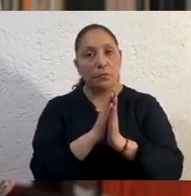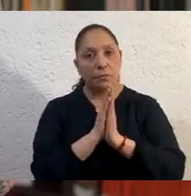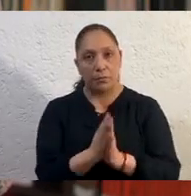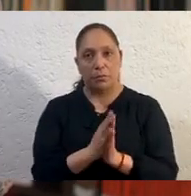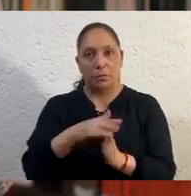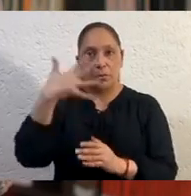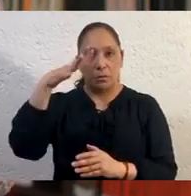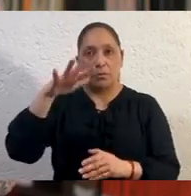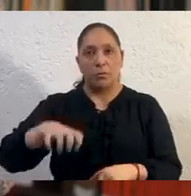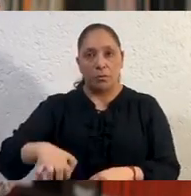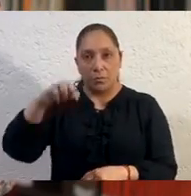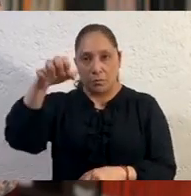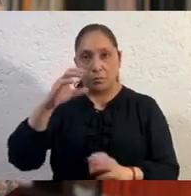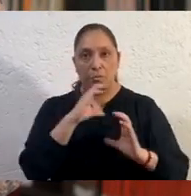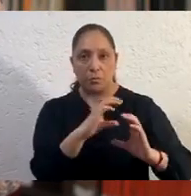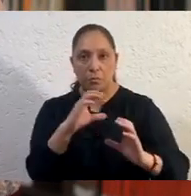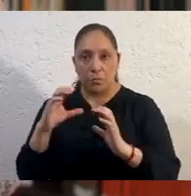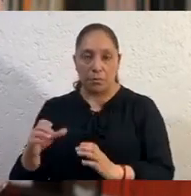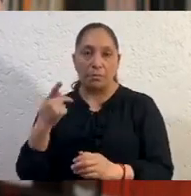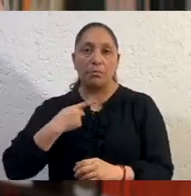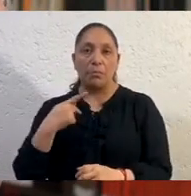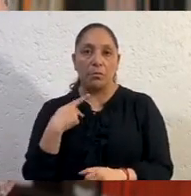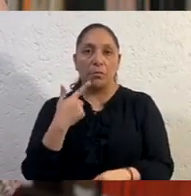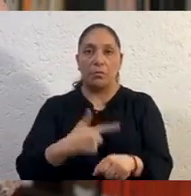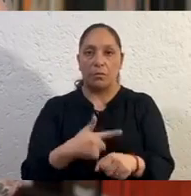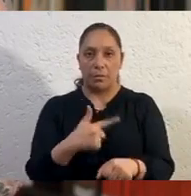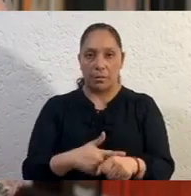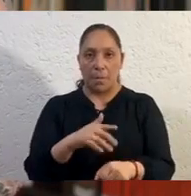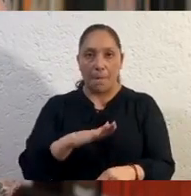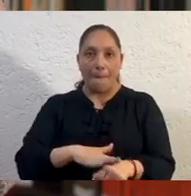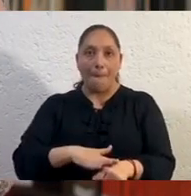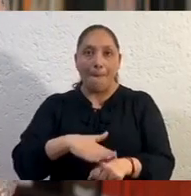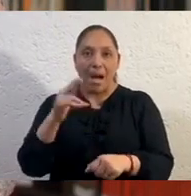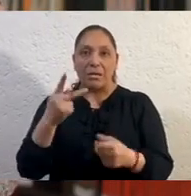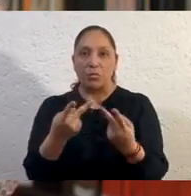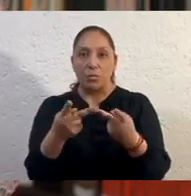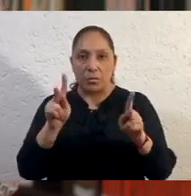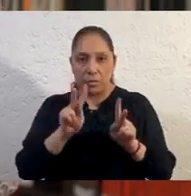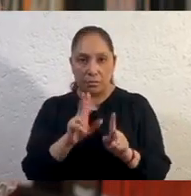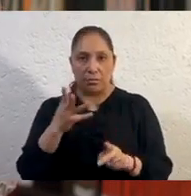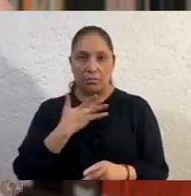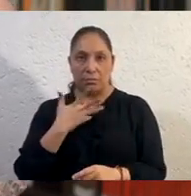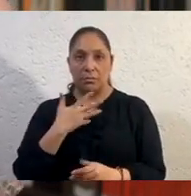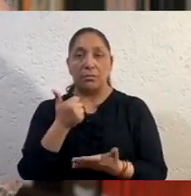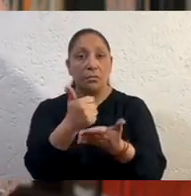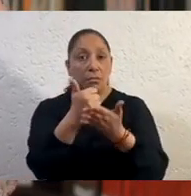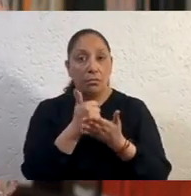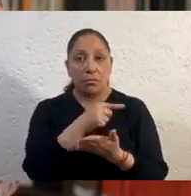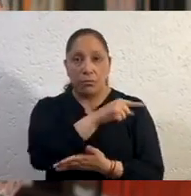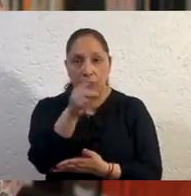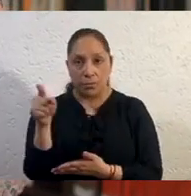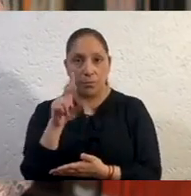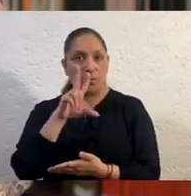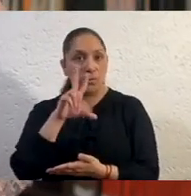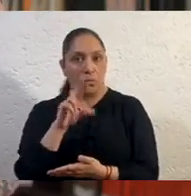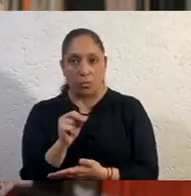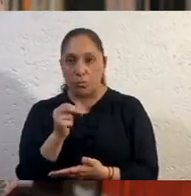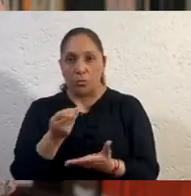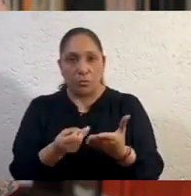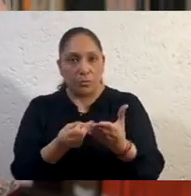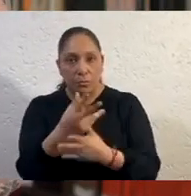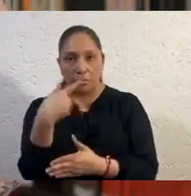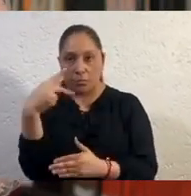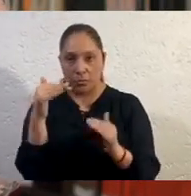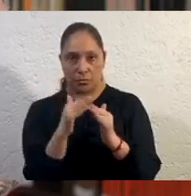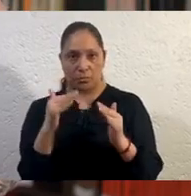enfermedades que son los más vulnerables. Ayúdenos ustedes, no salgan de casa. Para las personas que tengan el